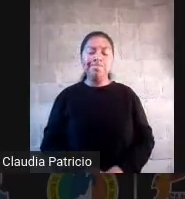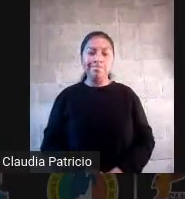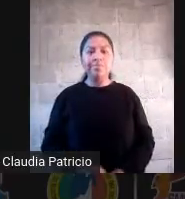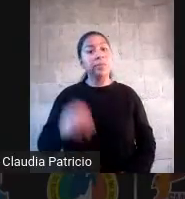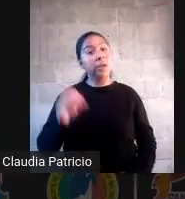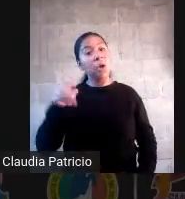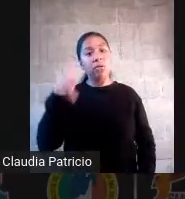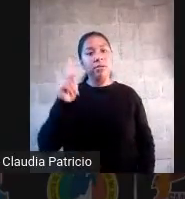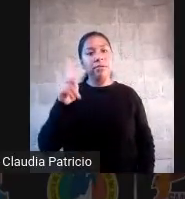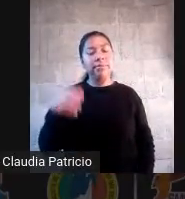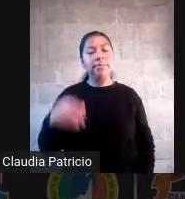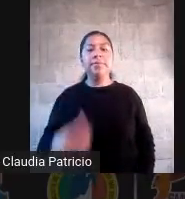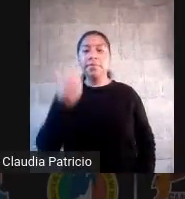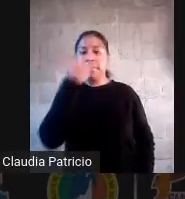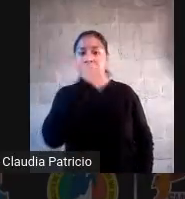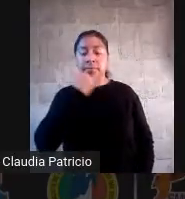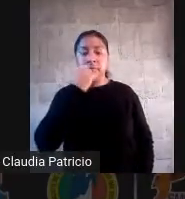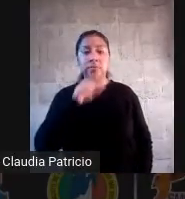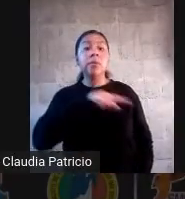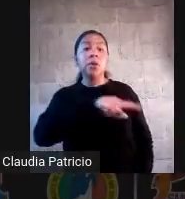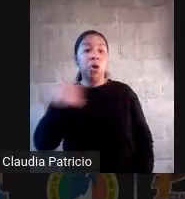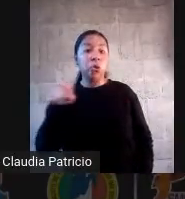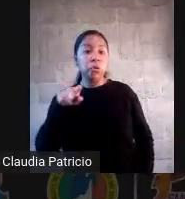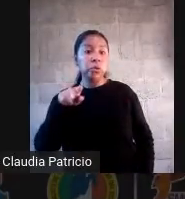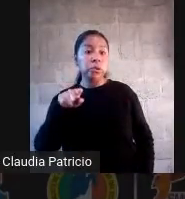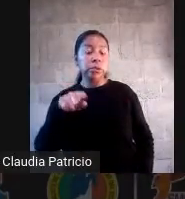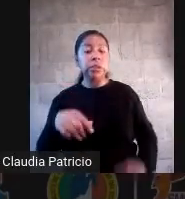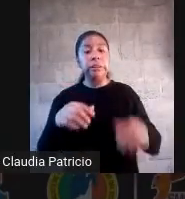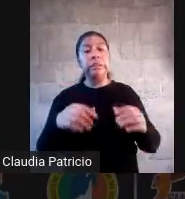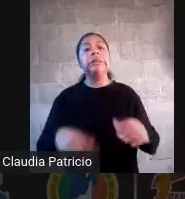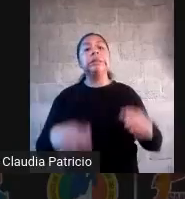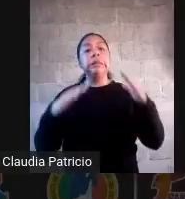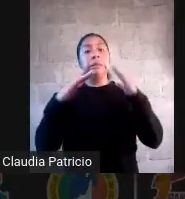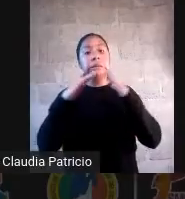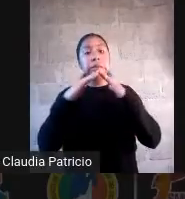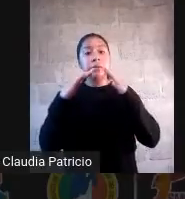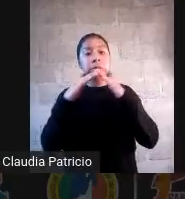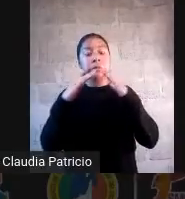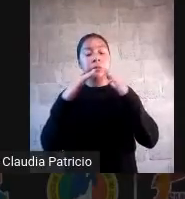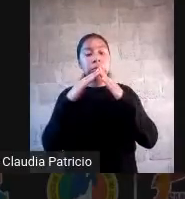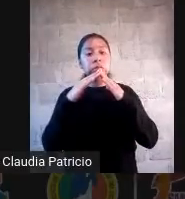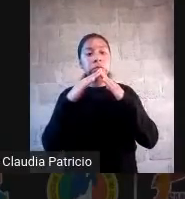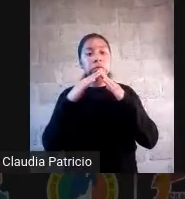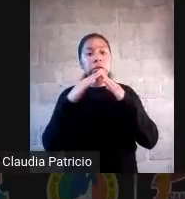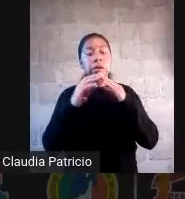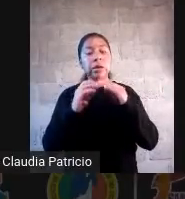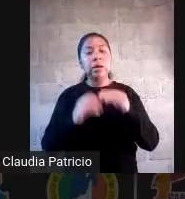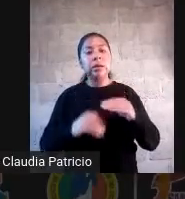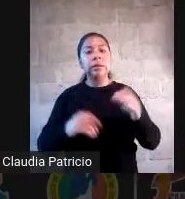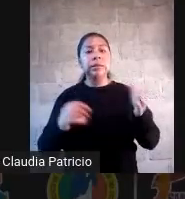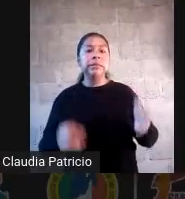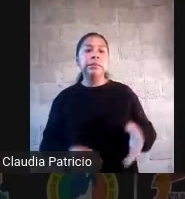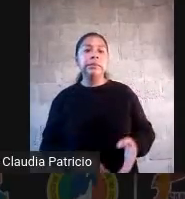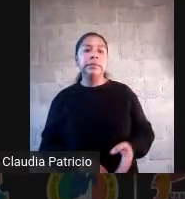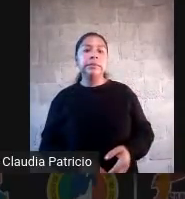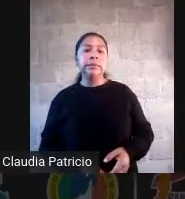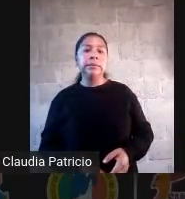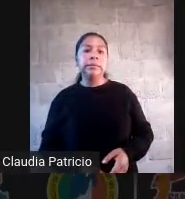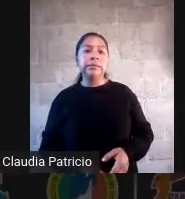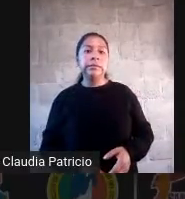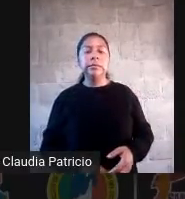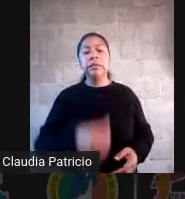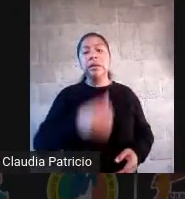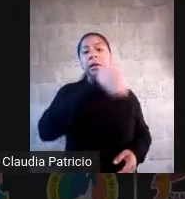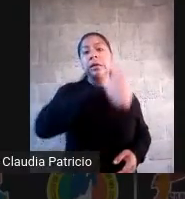ustedes en su casa lo revisen otra vez y me hagan, cada niño me va a hacer